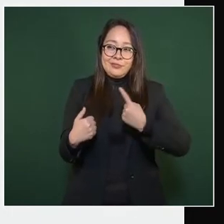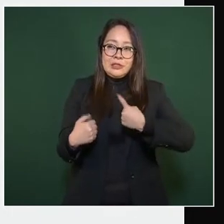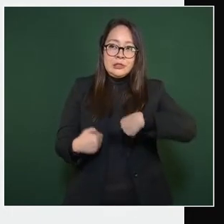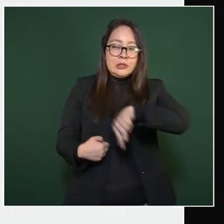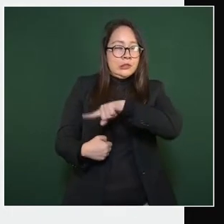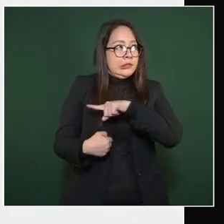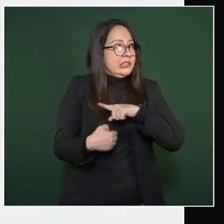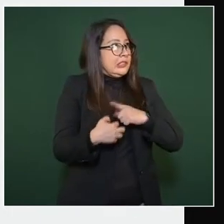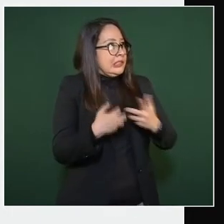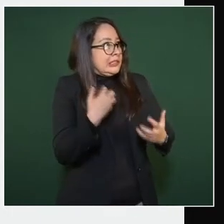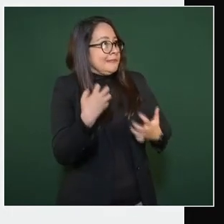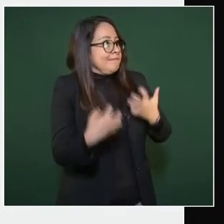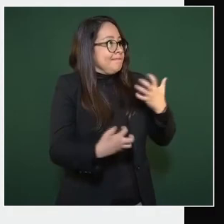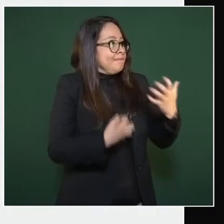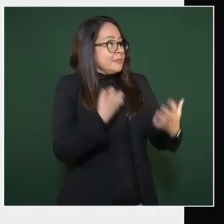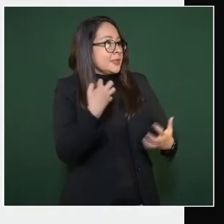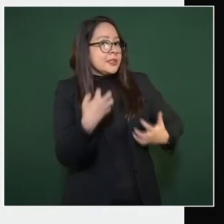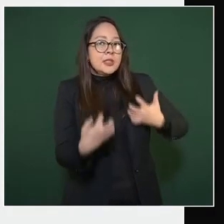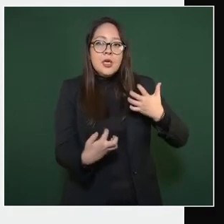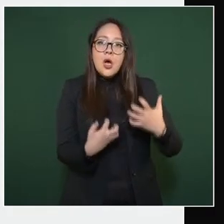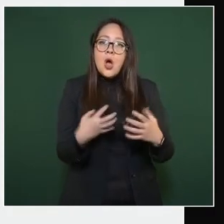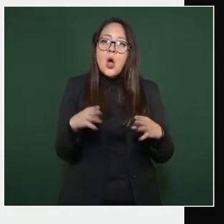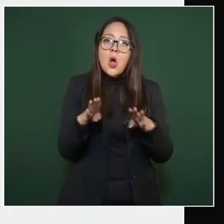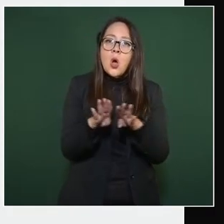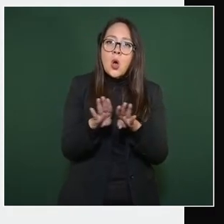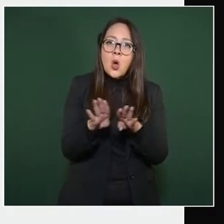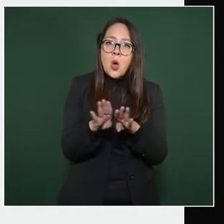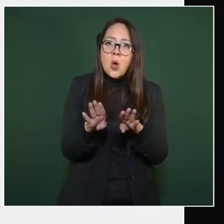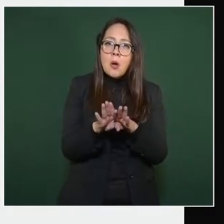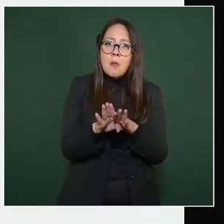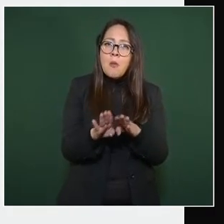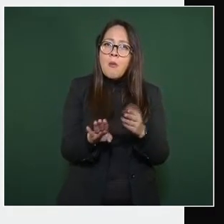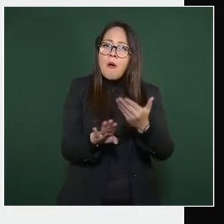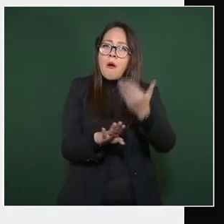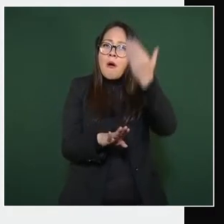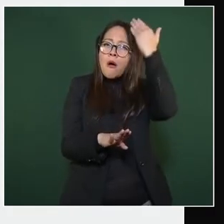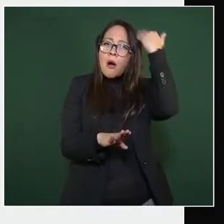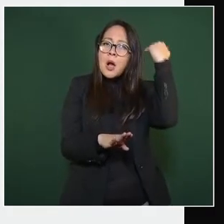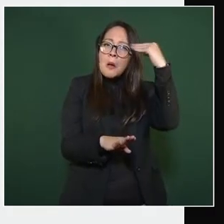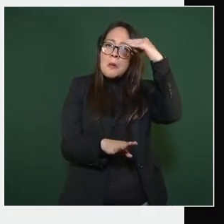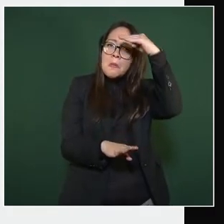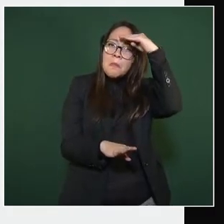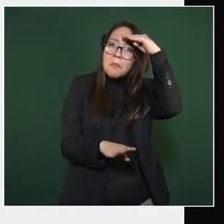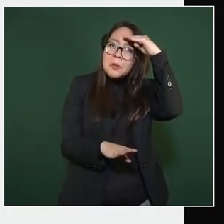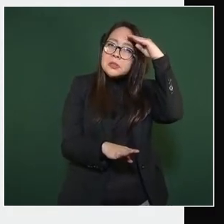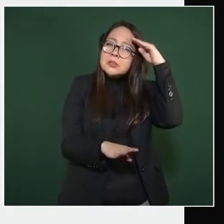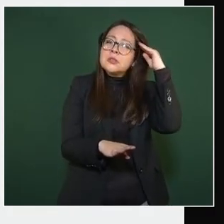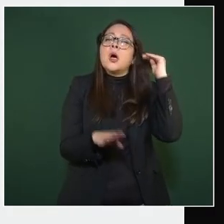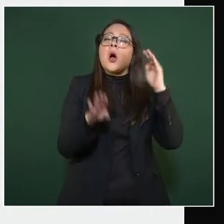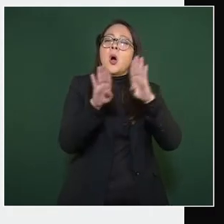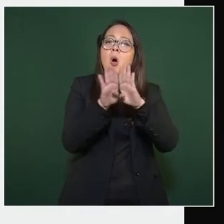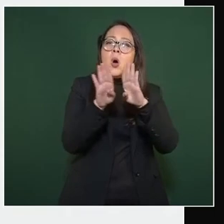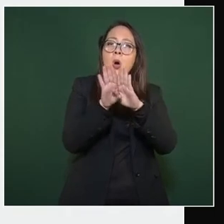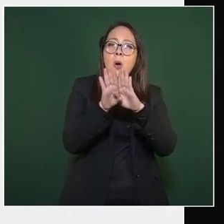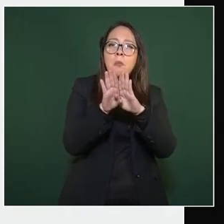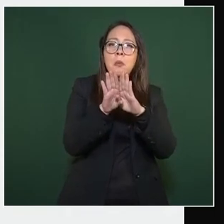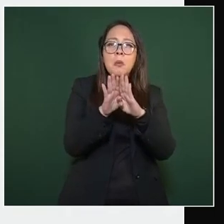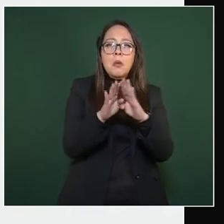nos choreaban, hablando en términos veracruzanos,